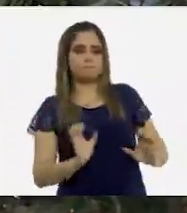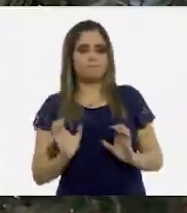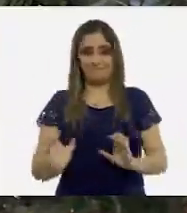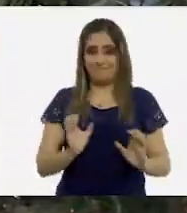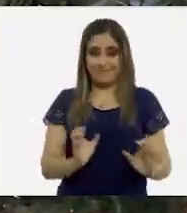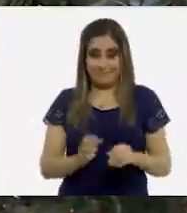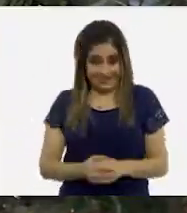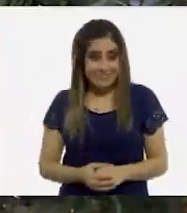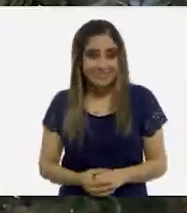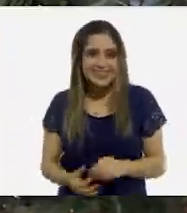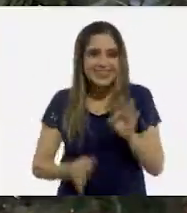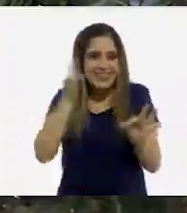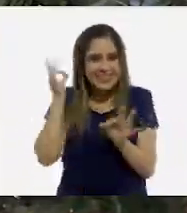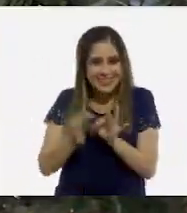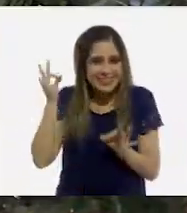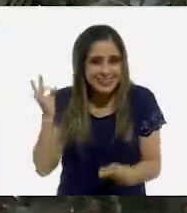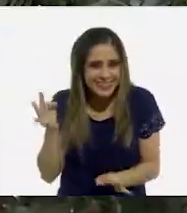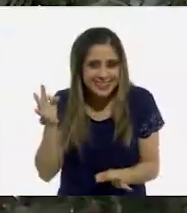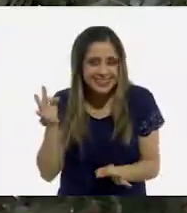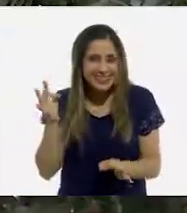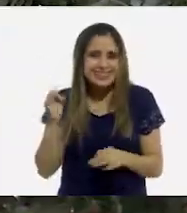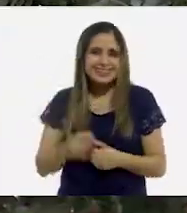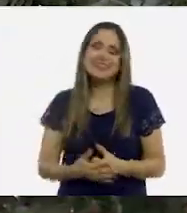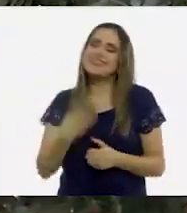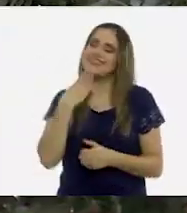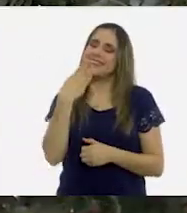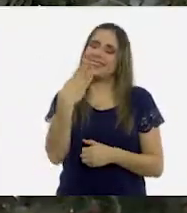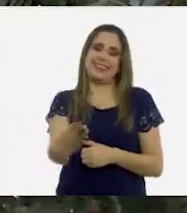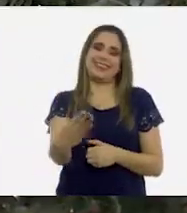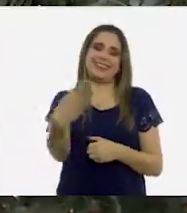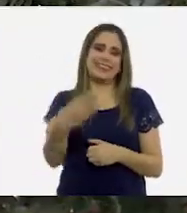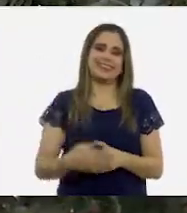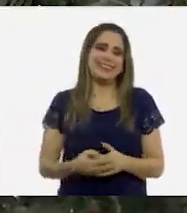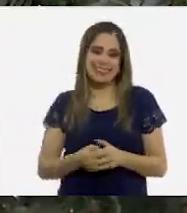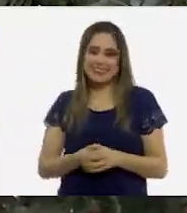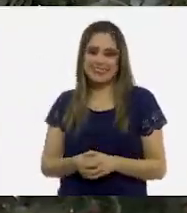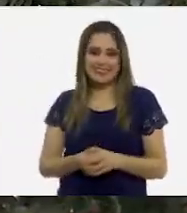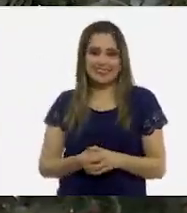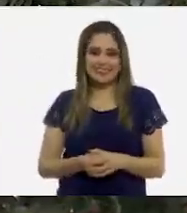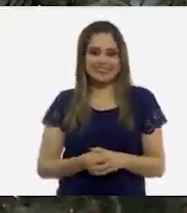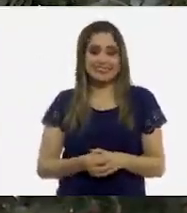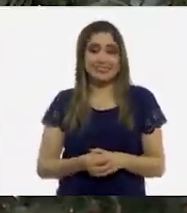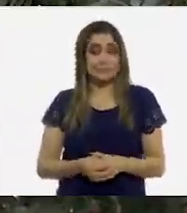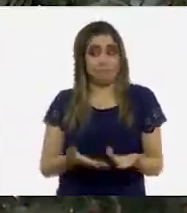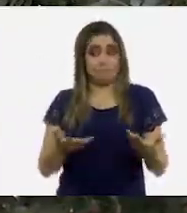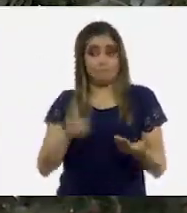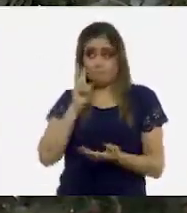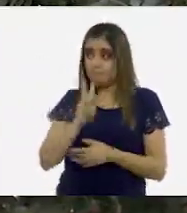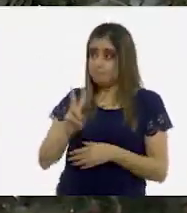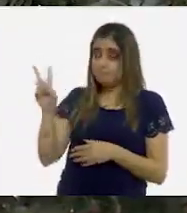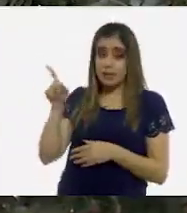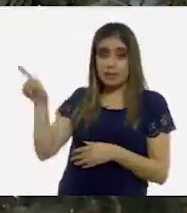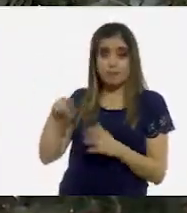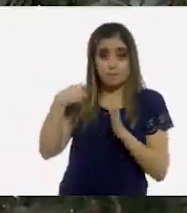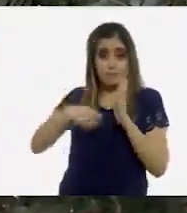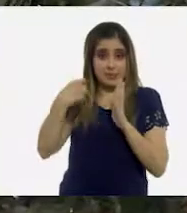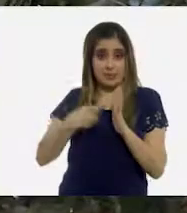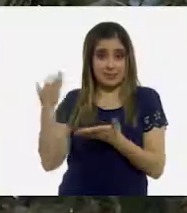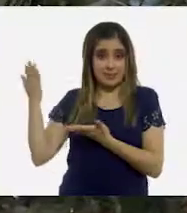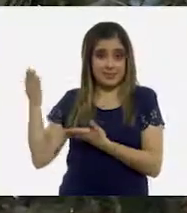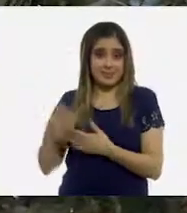¿Listas? ¿Listos? ¡Muy bien! ¡Vamos a ver el siguiente video!